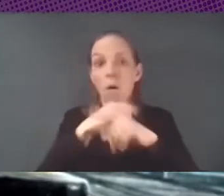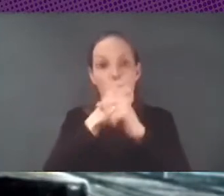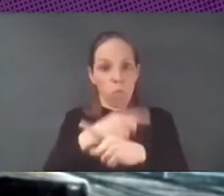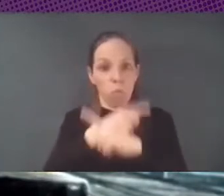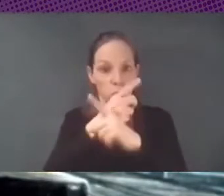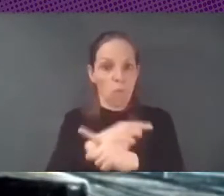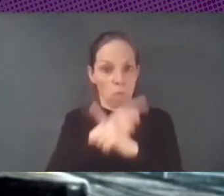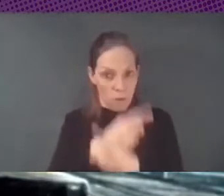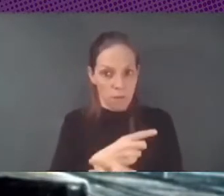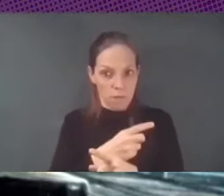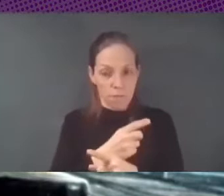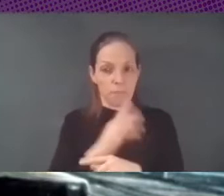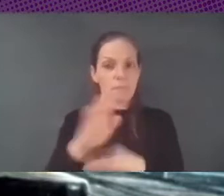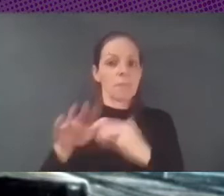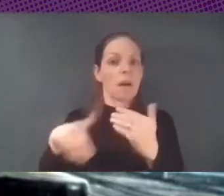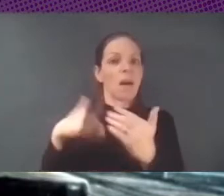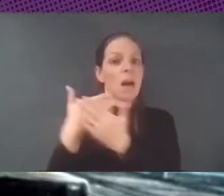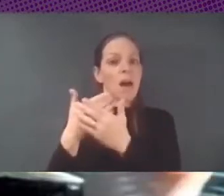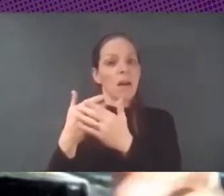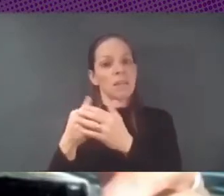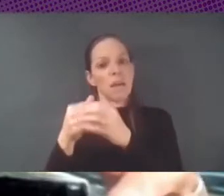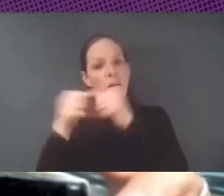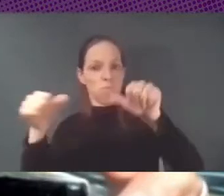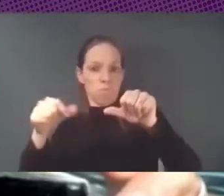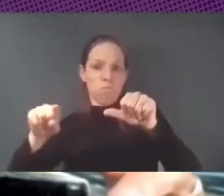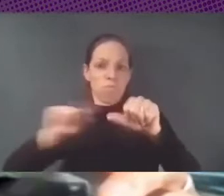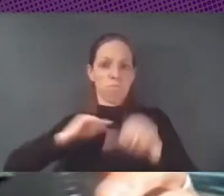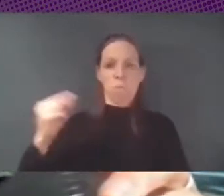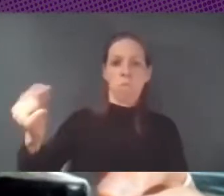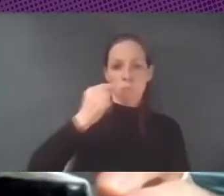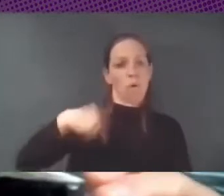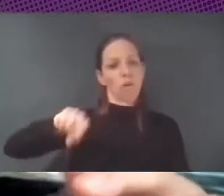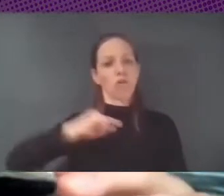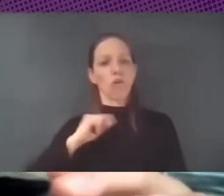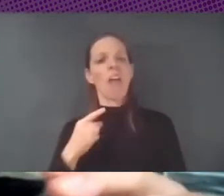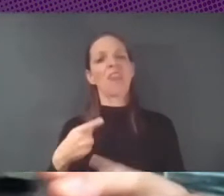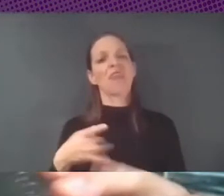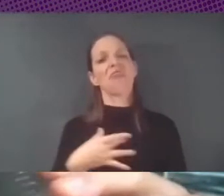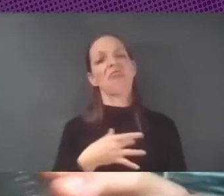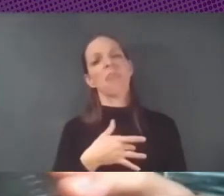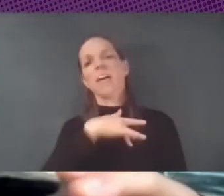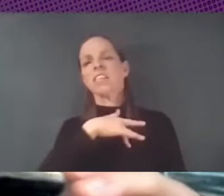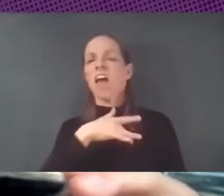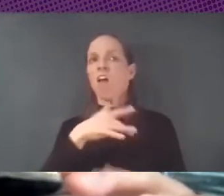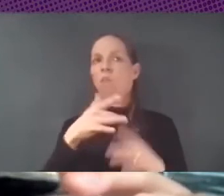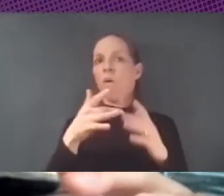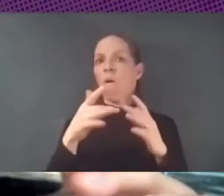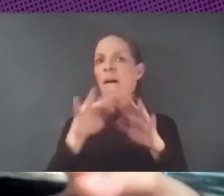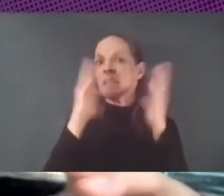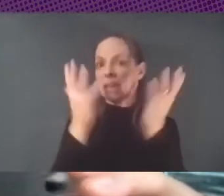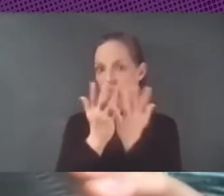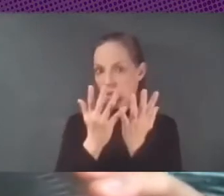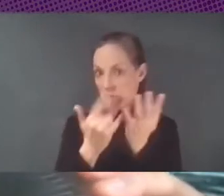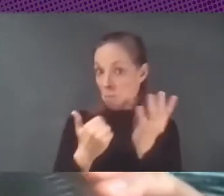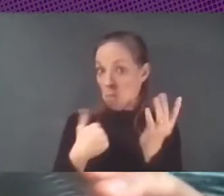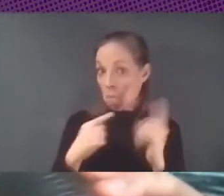incluso hemos sido tachados de ser demasiado internacionales esa es la primera vez que me ha pasado en la vida pero han pasado cosas así también por